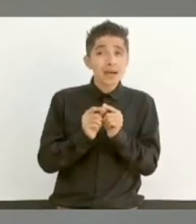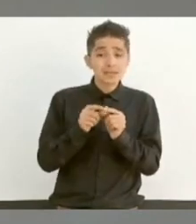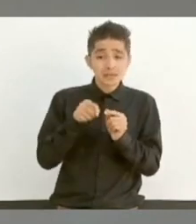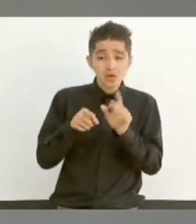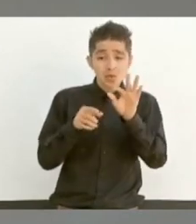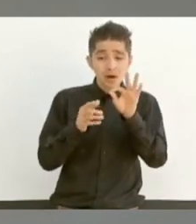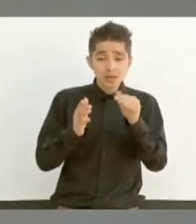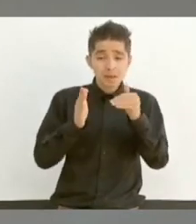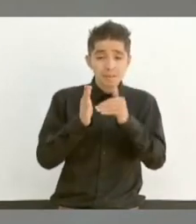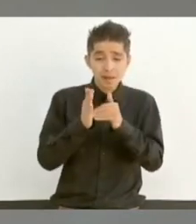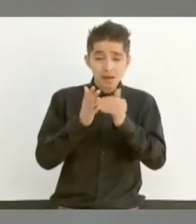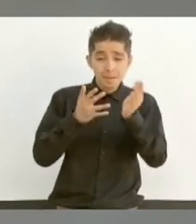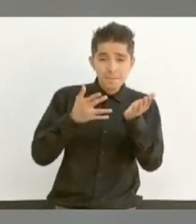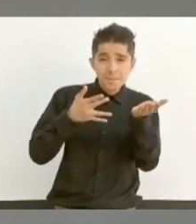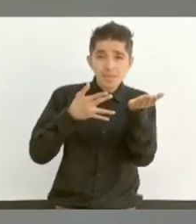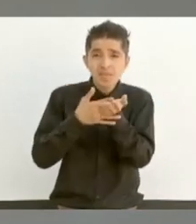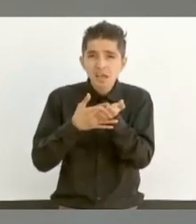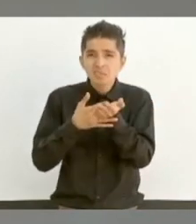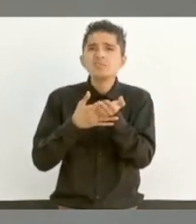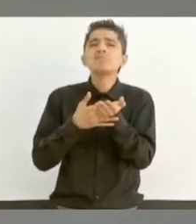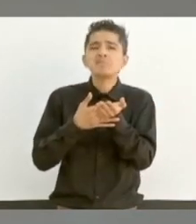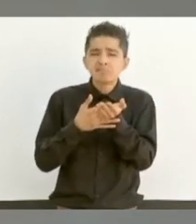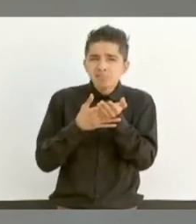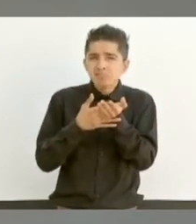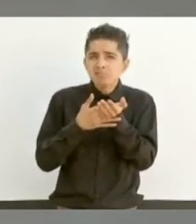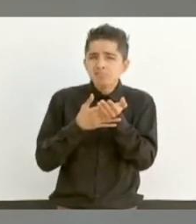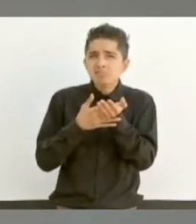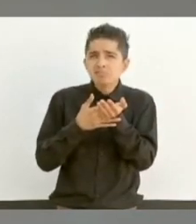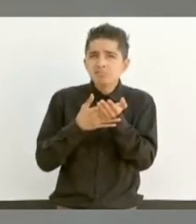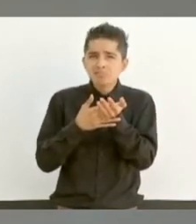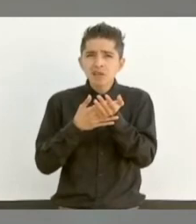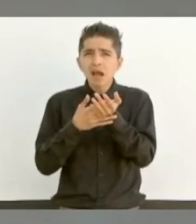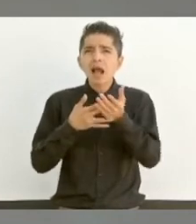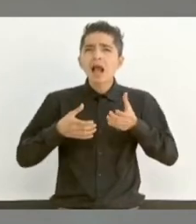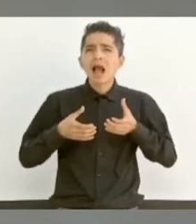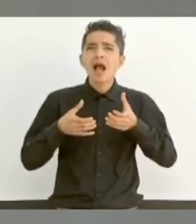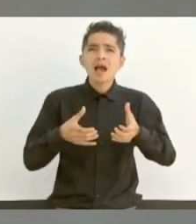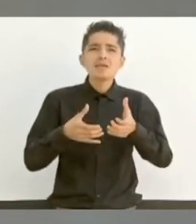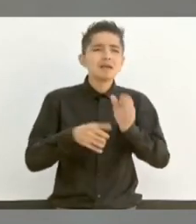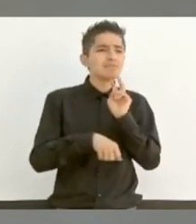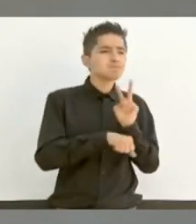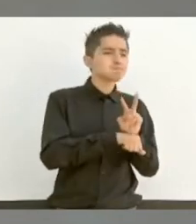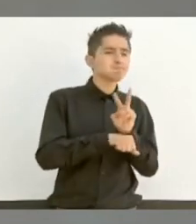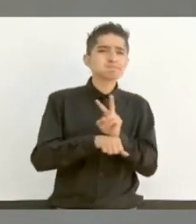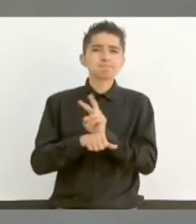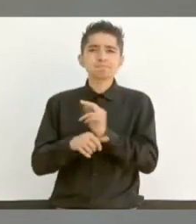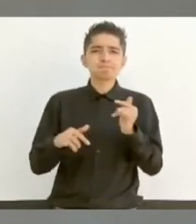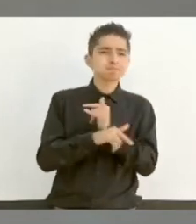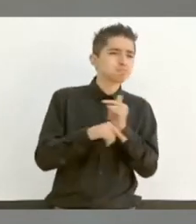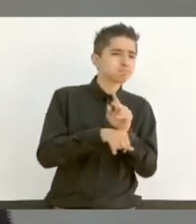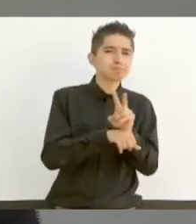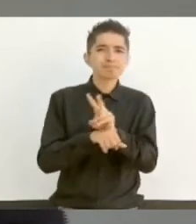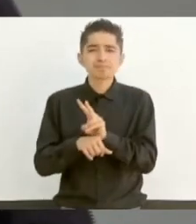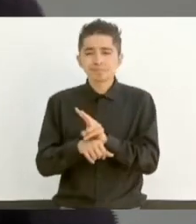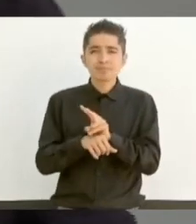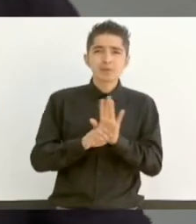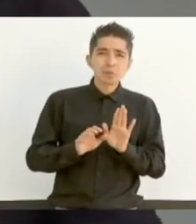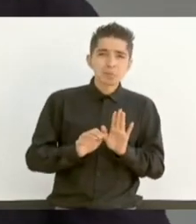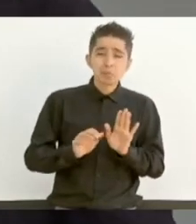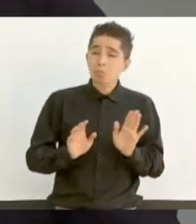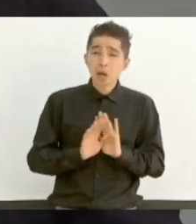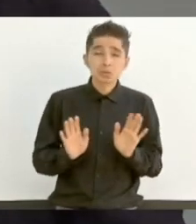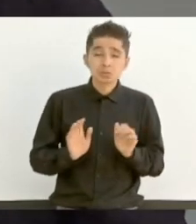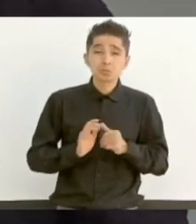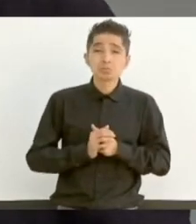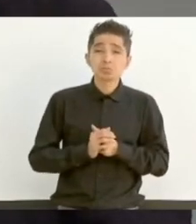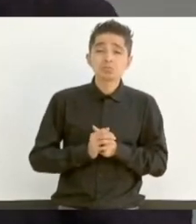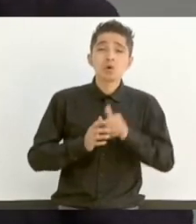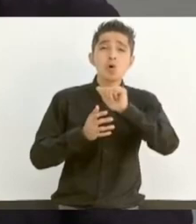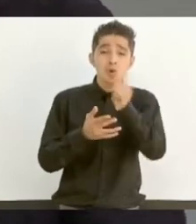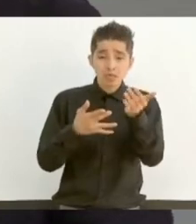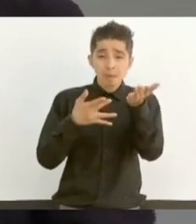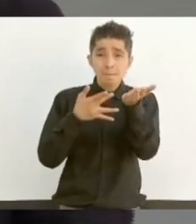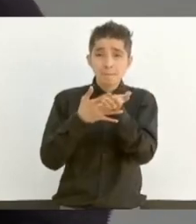otra